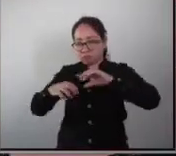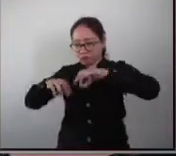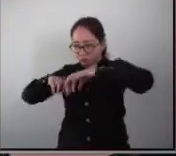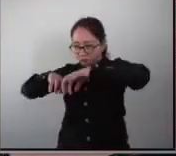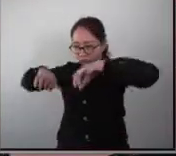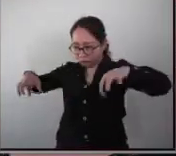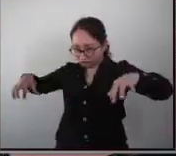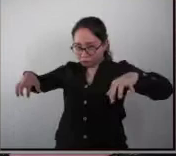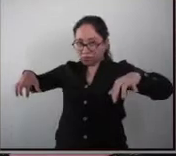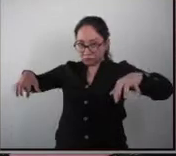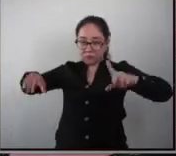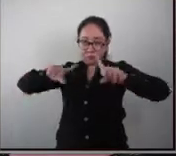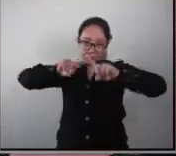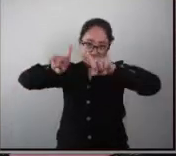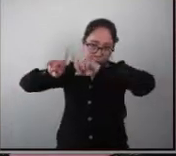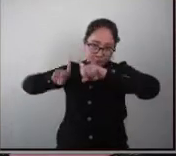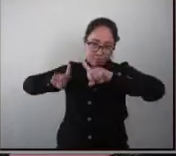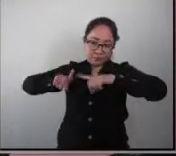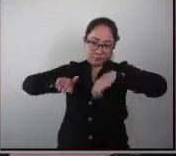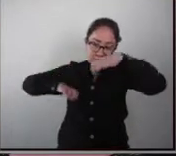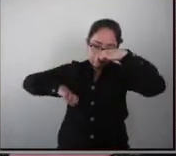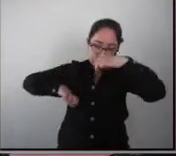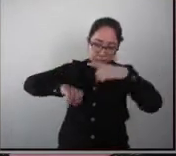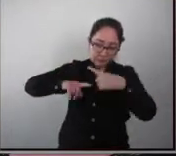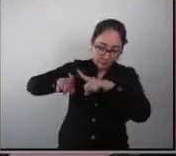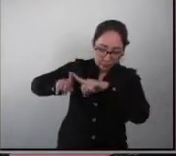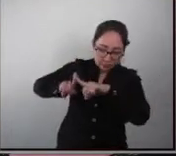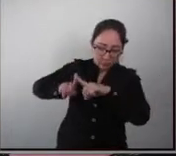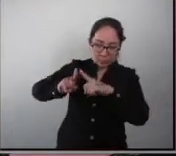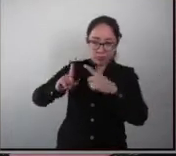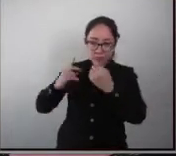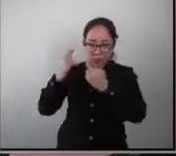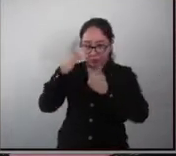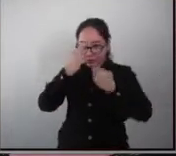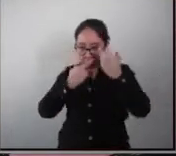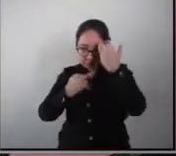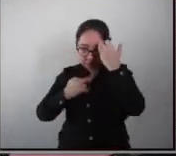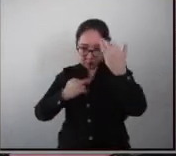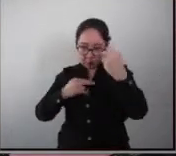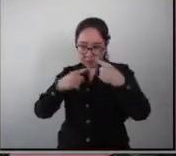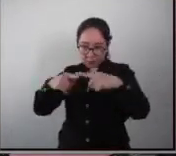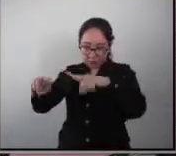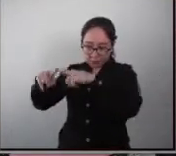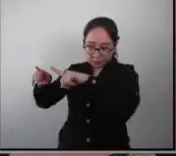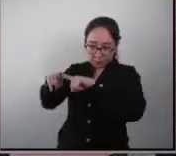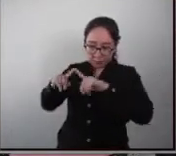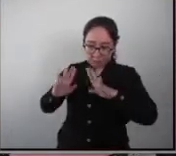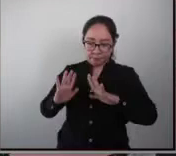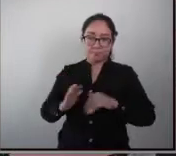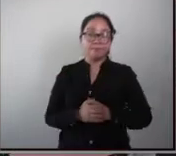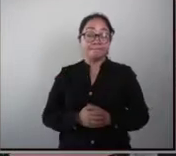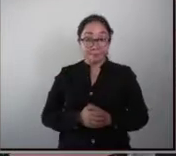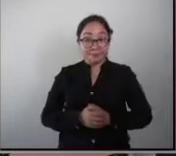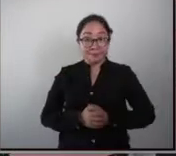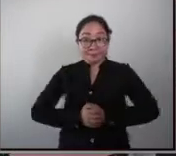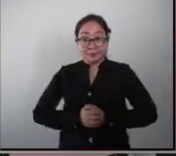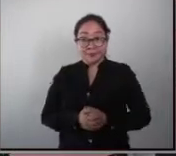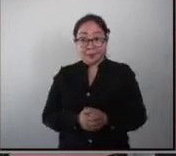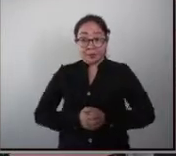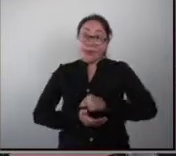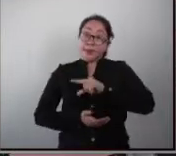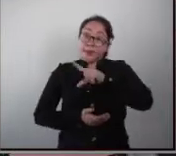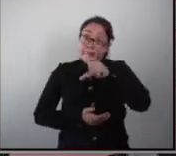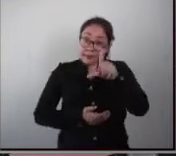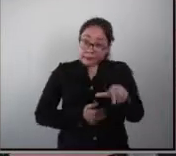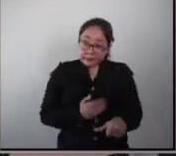diferentes edades y diferentes tiempos de participar ahí y después